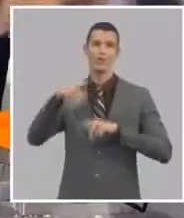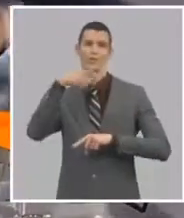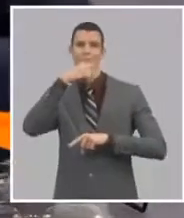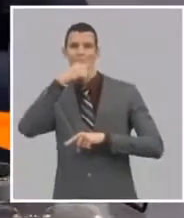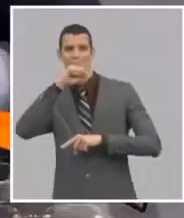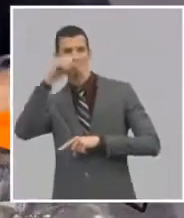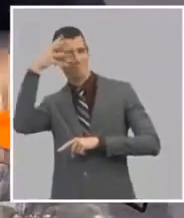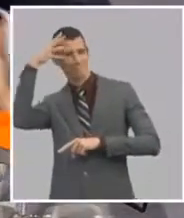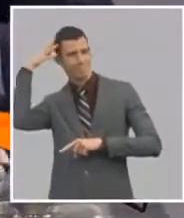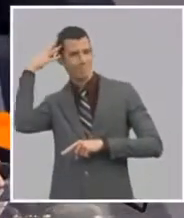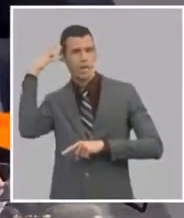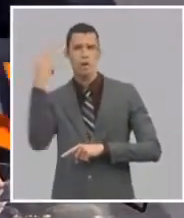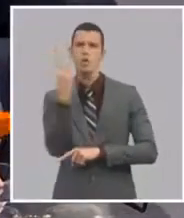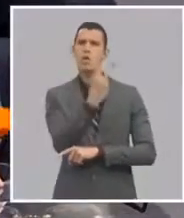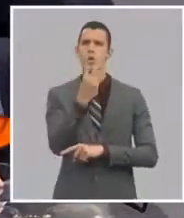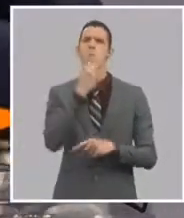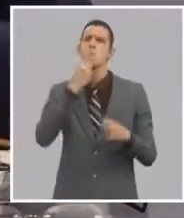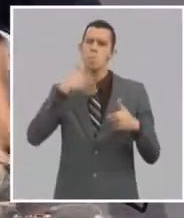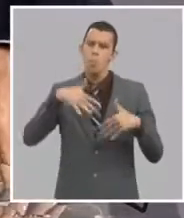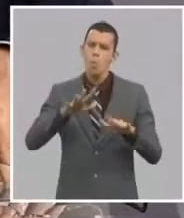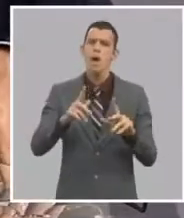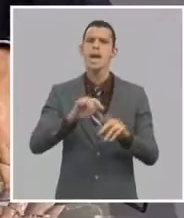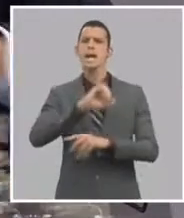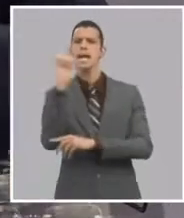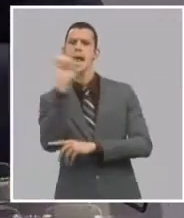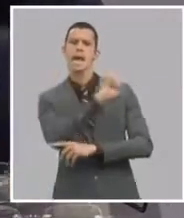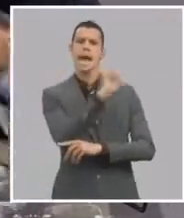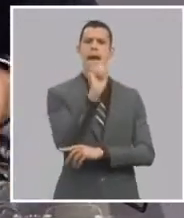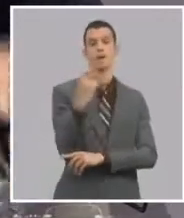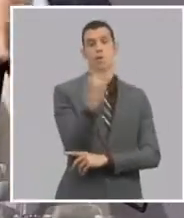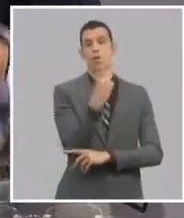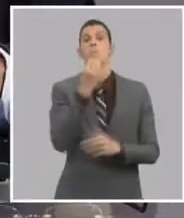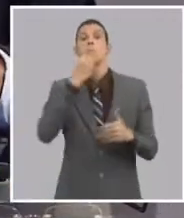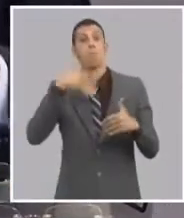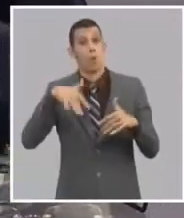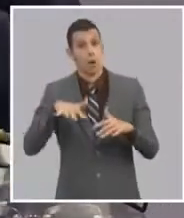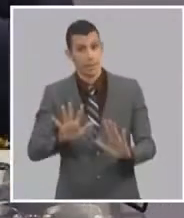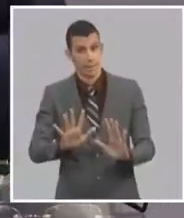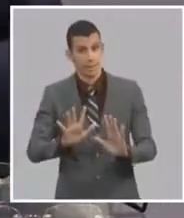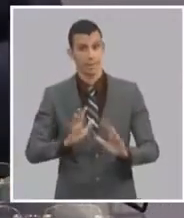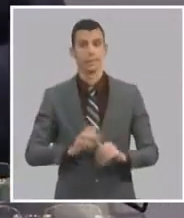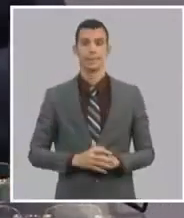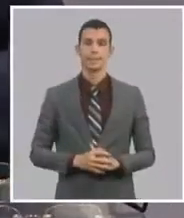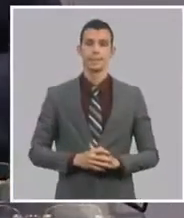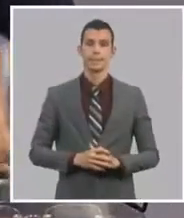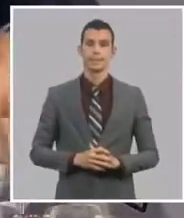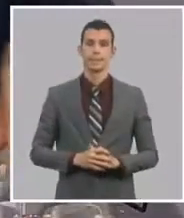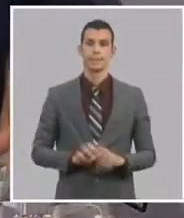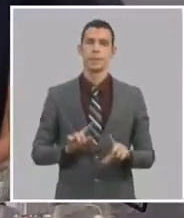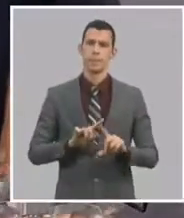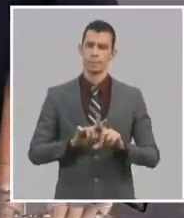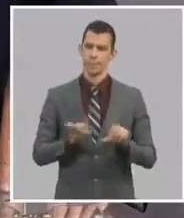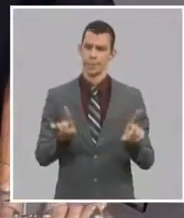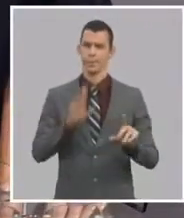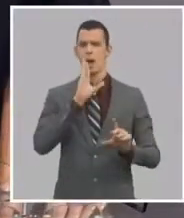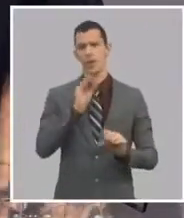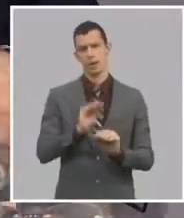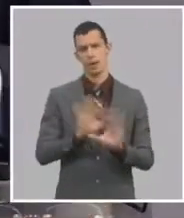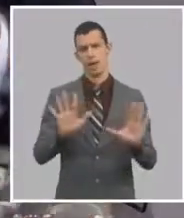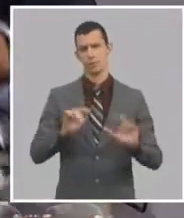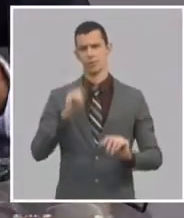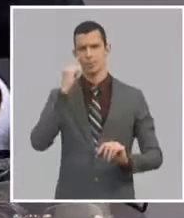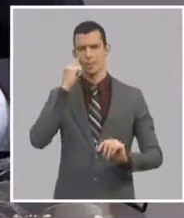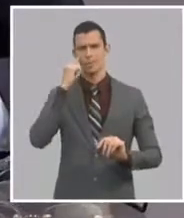y combinaciones para ganar. Los dos, los dos. También, al mismo tiempo te digo que hay 20